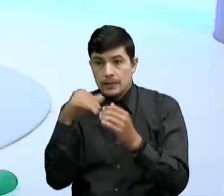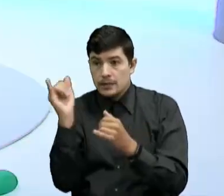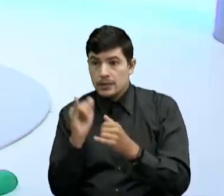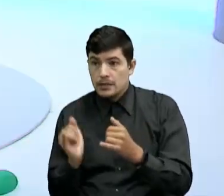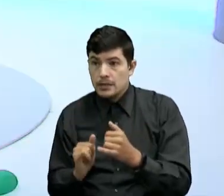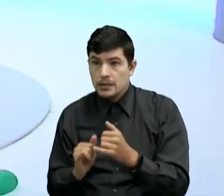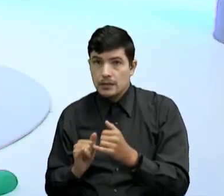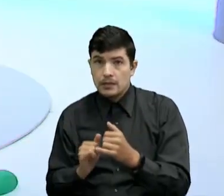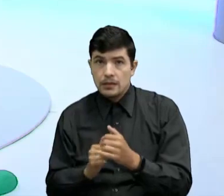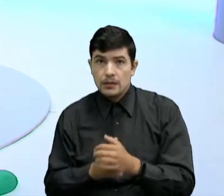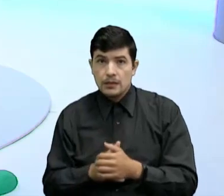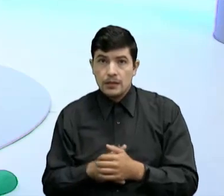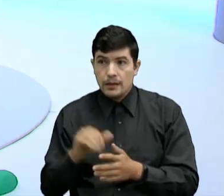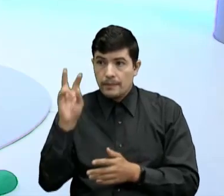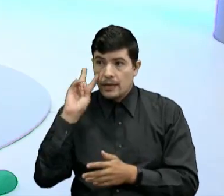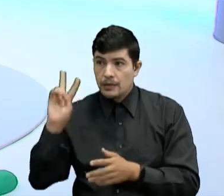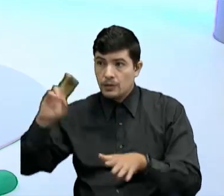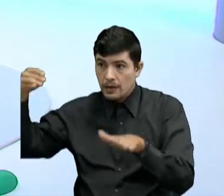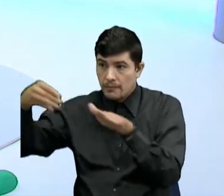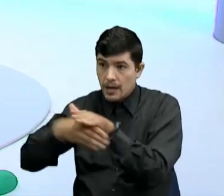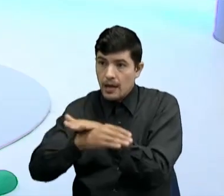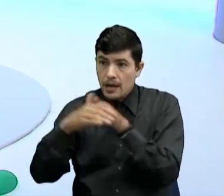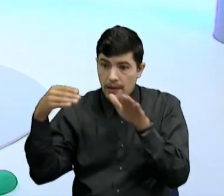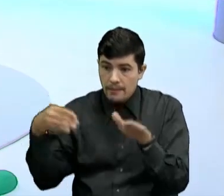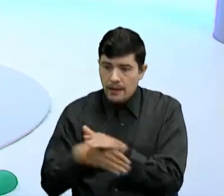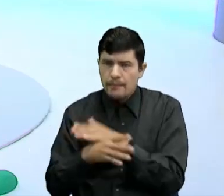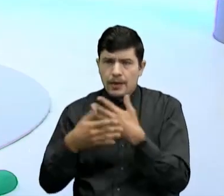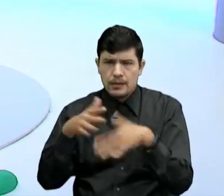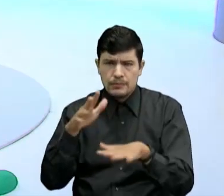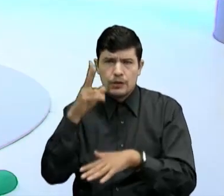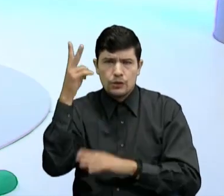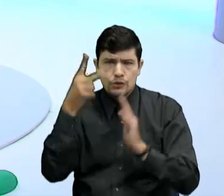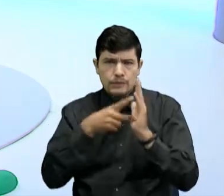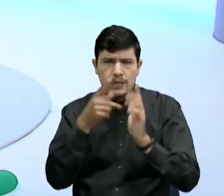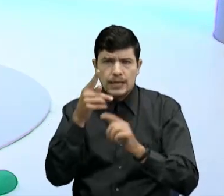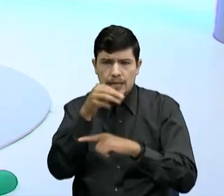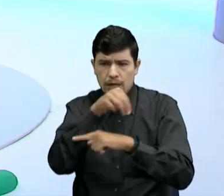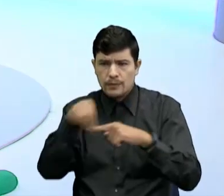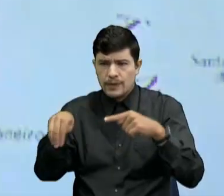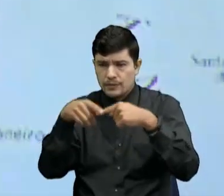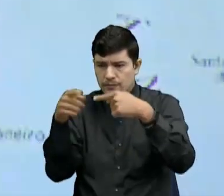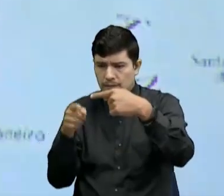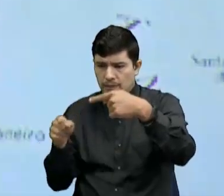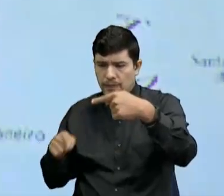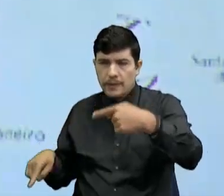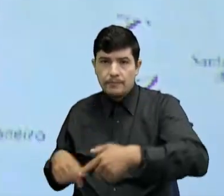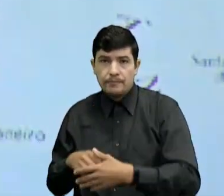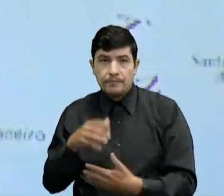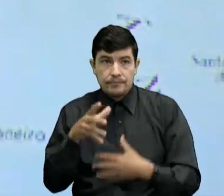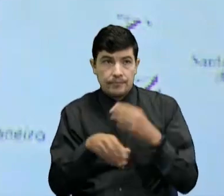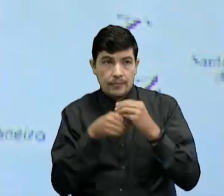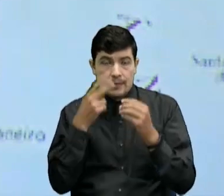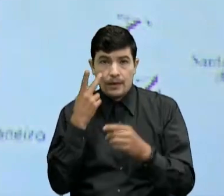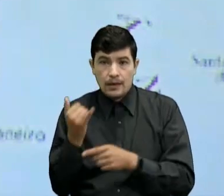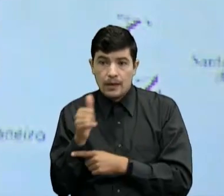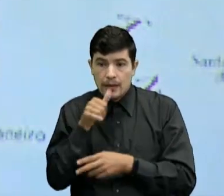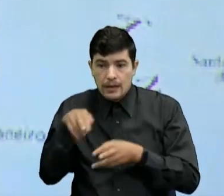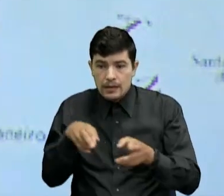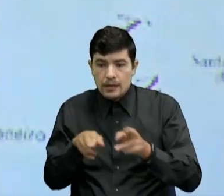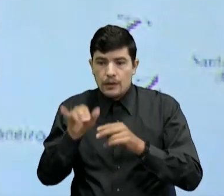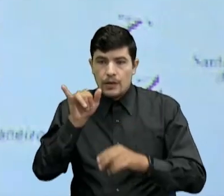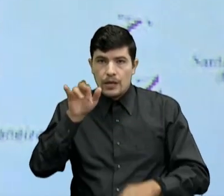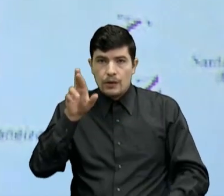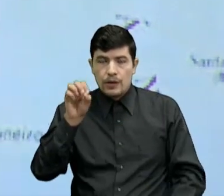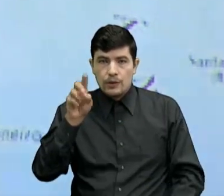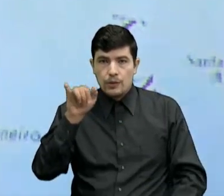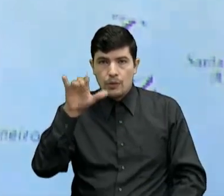varias entraditas Venezuela al país Sí, claro Más de 2.000 kilómetros De frontera Ok Y atravesados Por el río Orinoco Por el